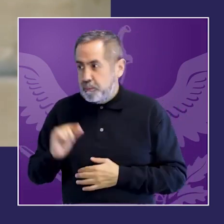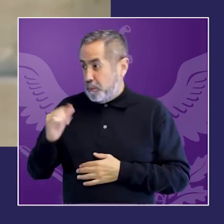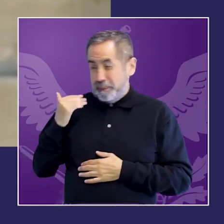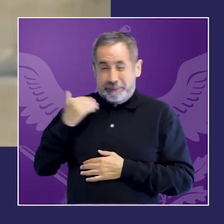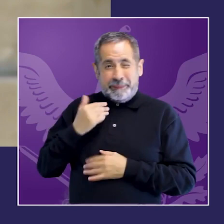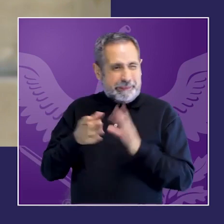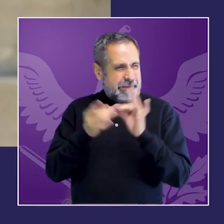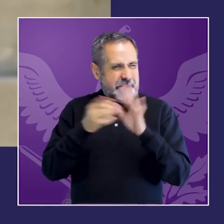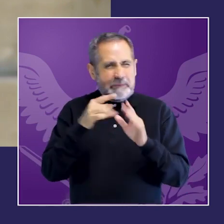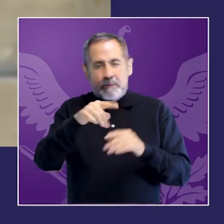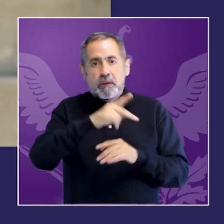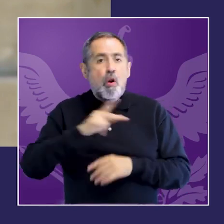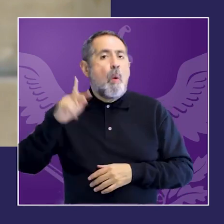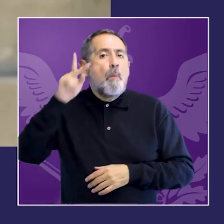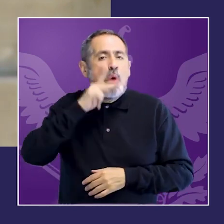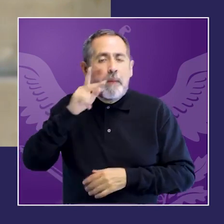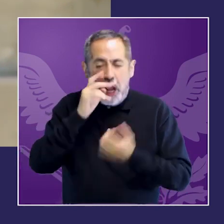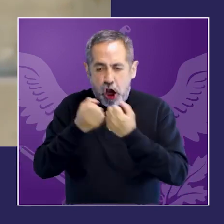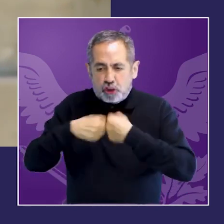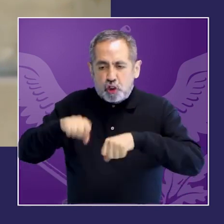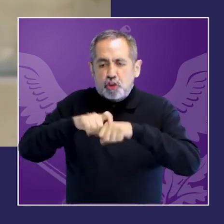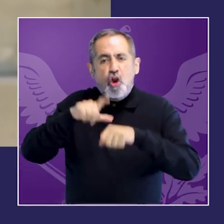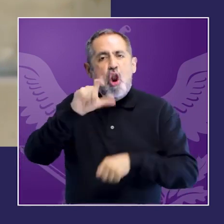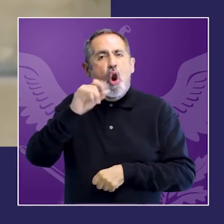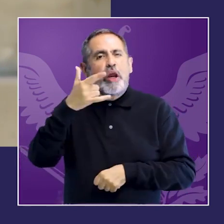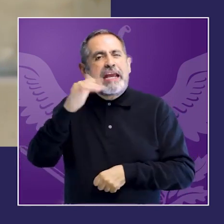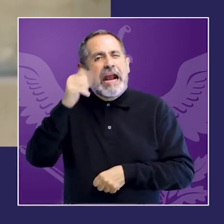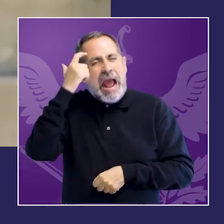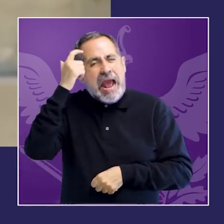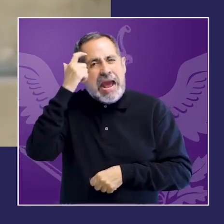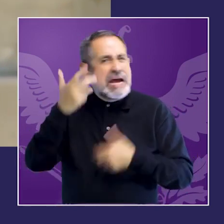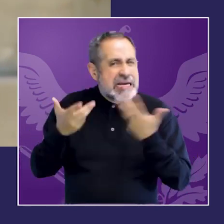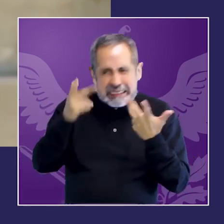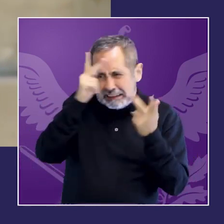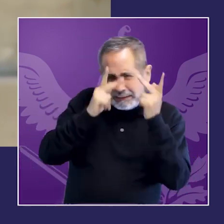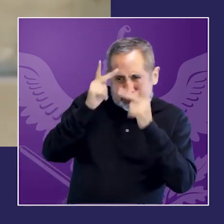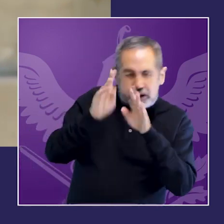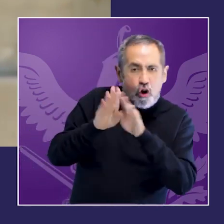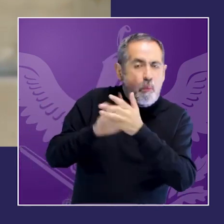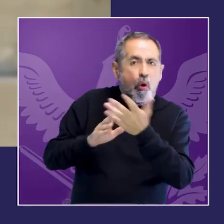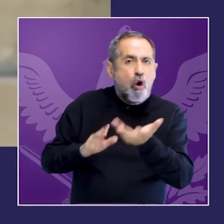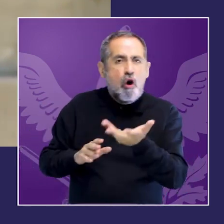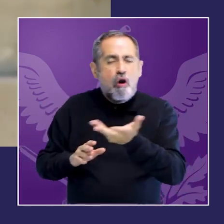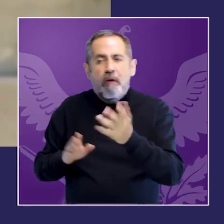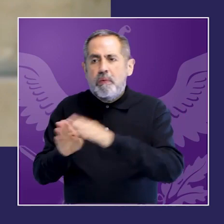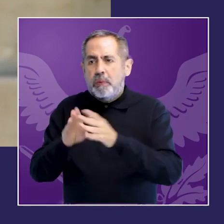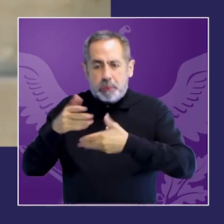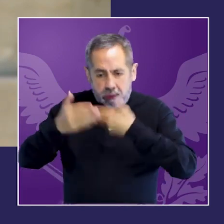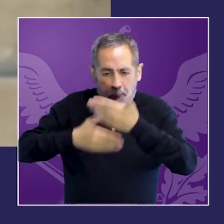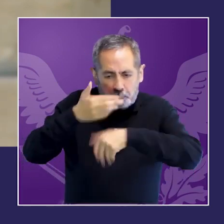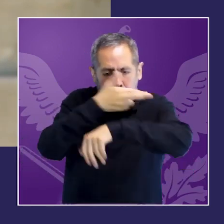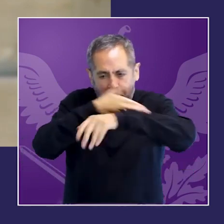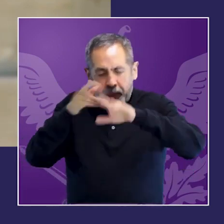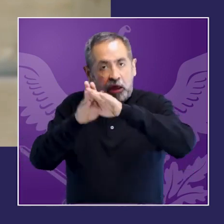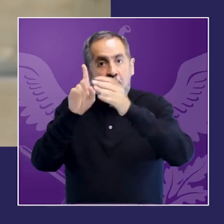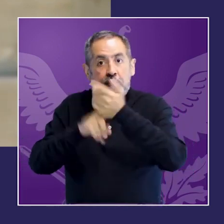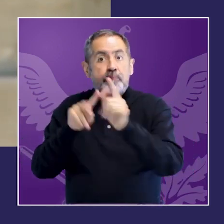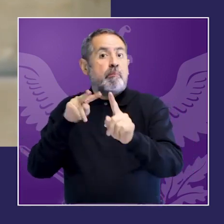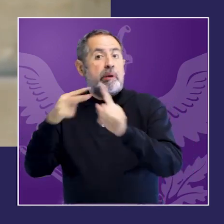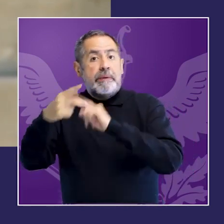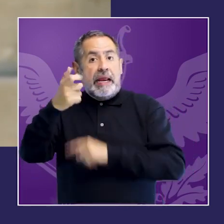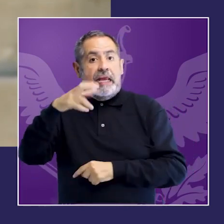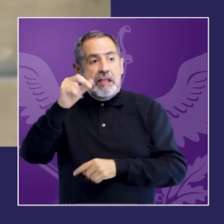luego analizamos la satisfacción del deber de debida diligencia en las investigaciones que constituye como sabemos un estándar